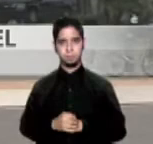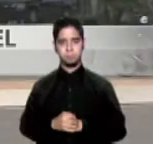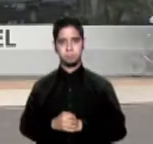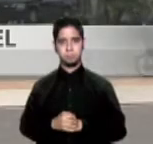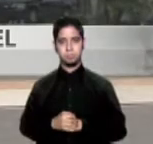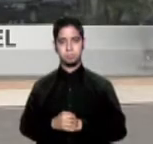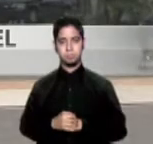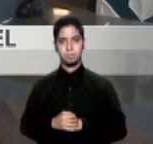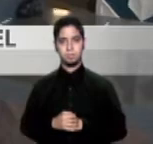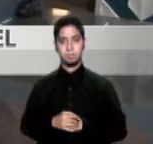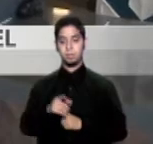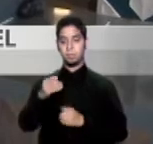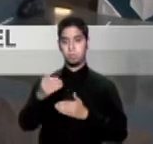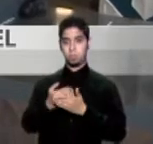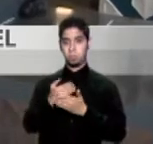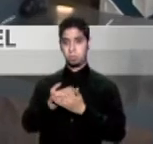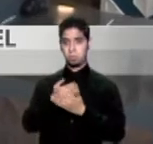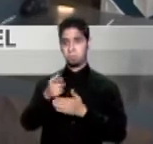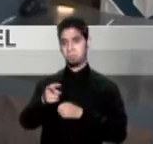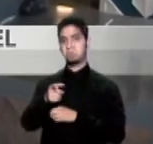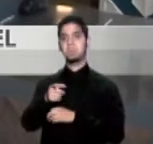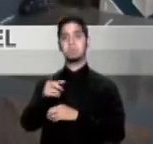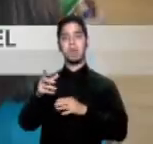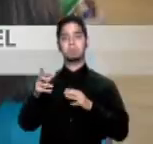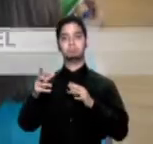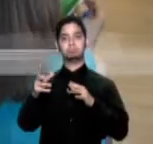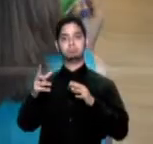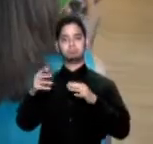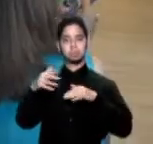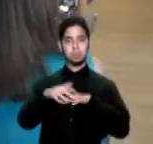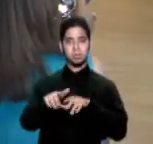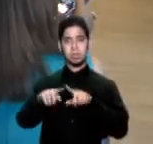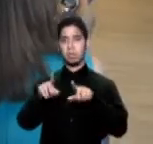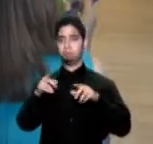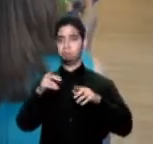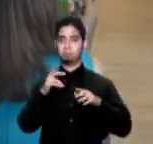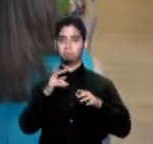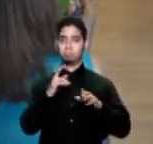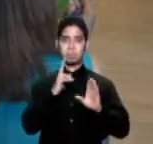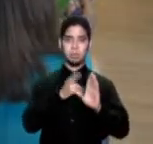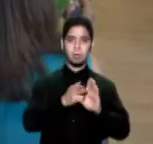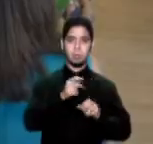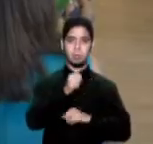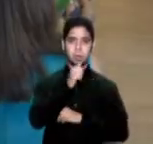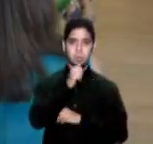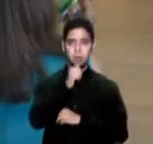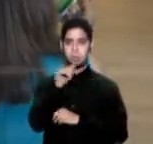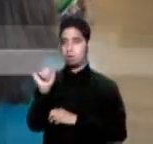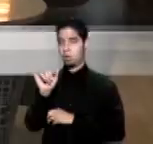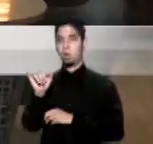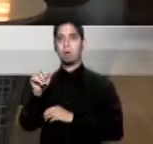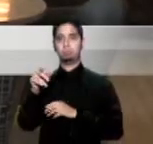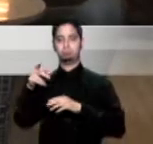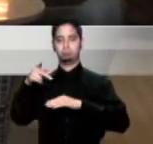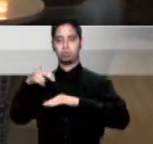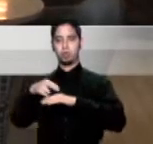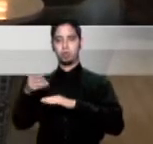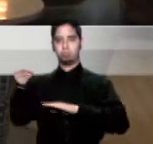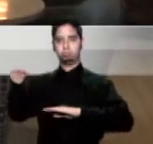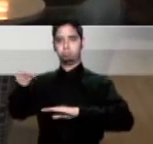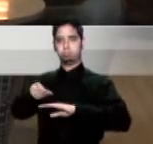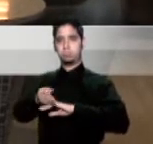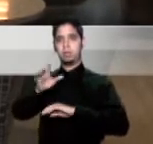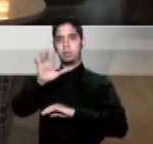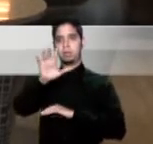puntos 6 millones de dólares producto de una combinación de participación privada y del estado en donde el gobierno de puerto rico aportó 5